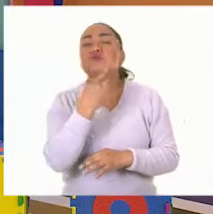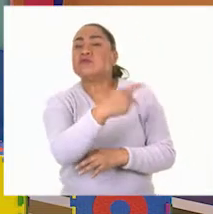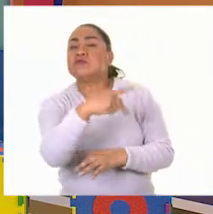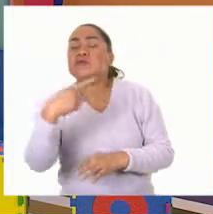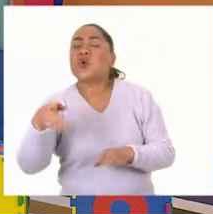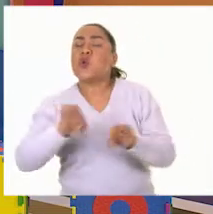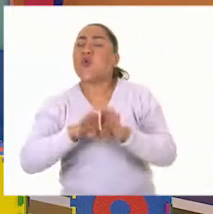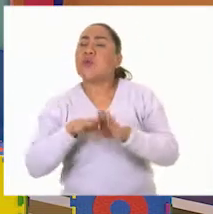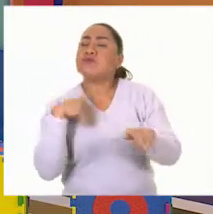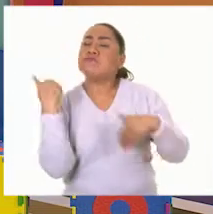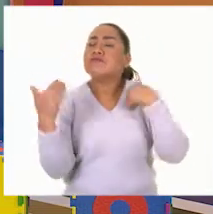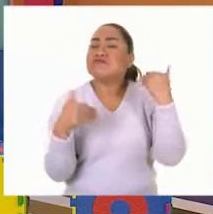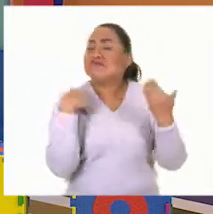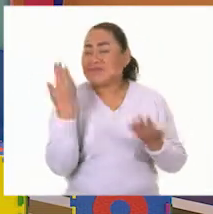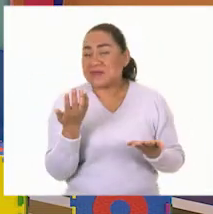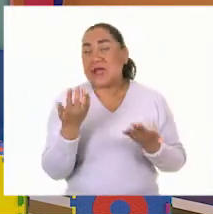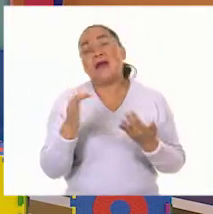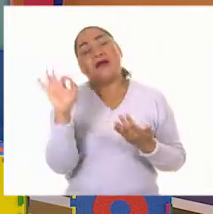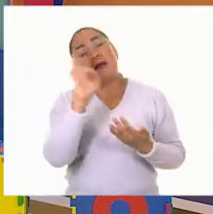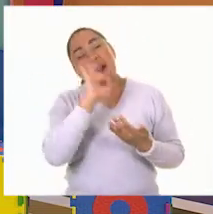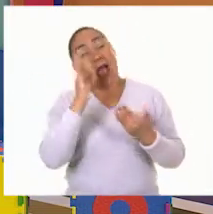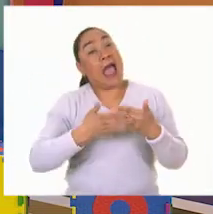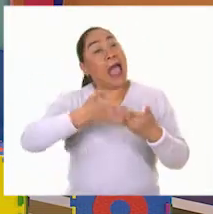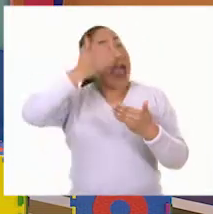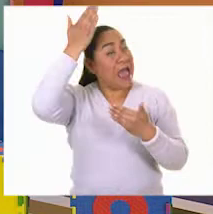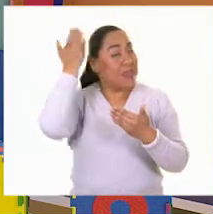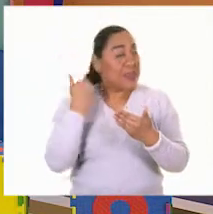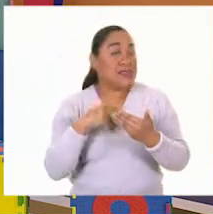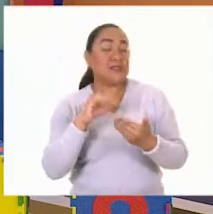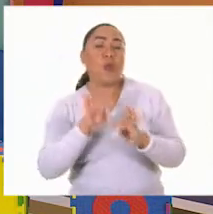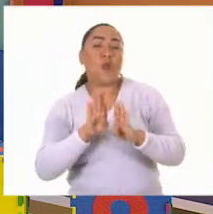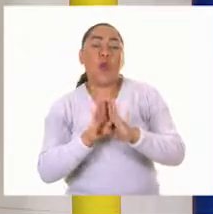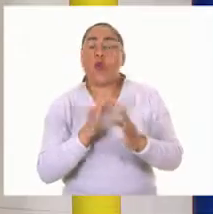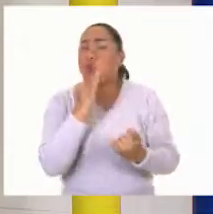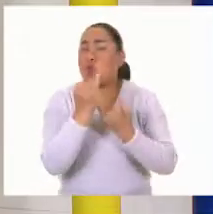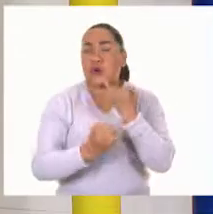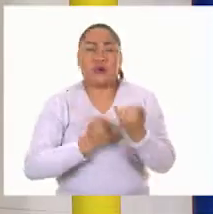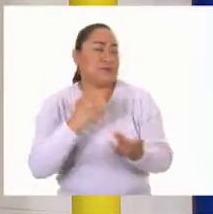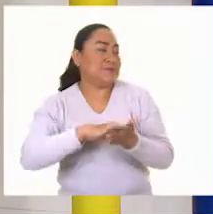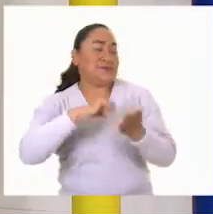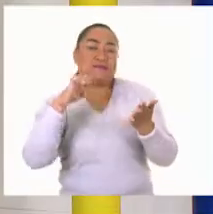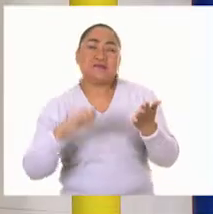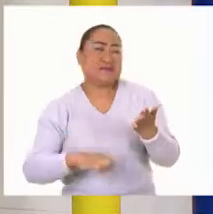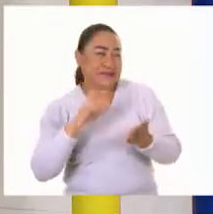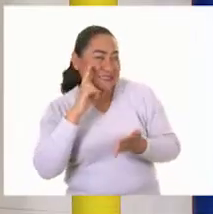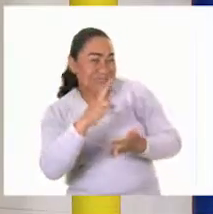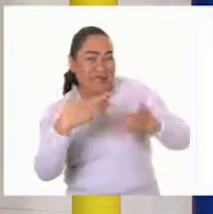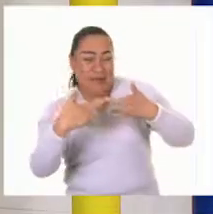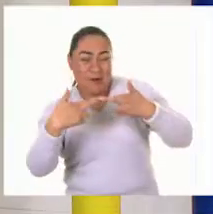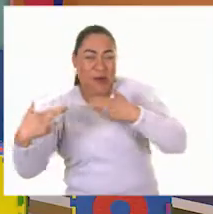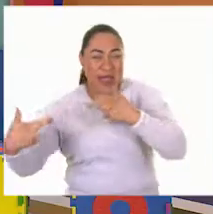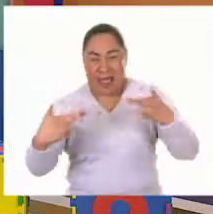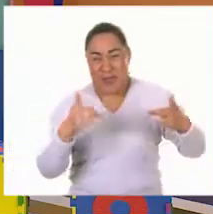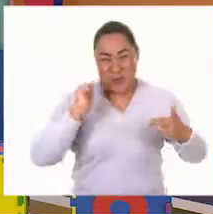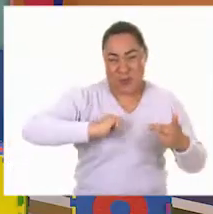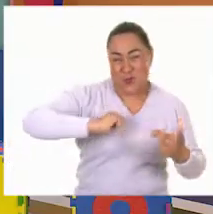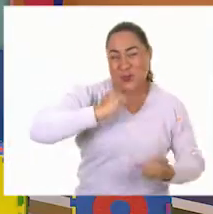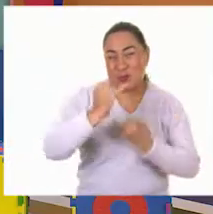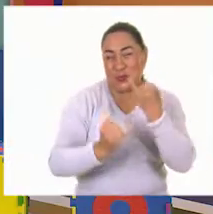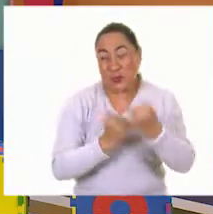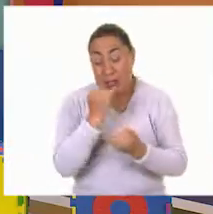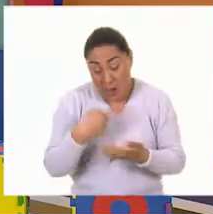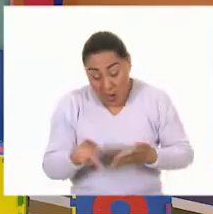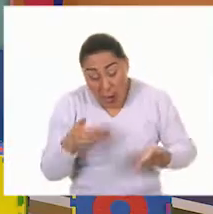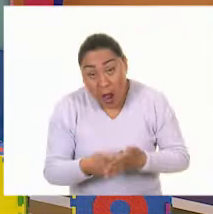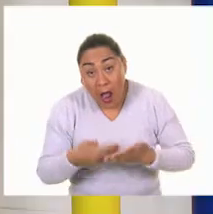Antes, a lo mejor, solamente podías jugar con ciertas cosas, por ejemplo, como una cuerda, como la imagen que vimos, pero actualmente ya